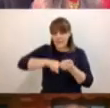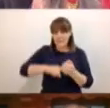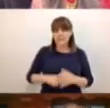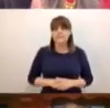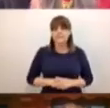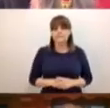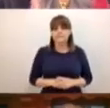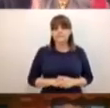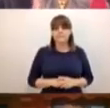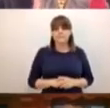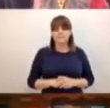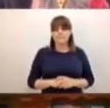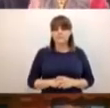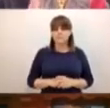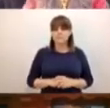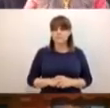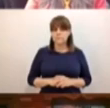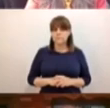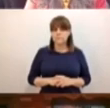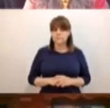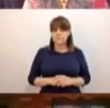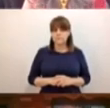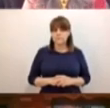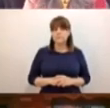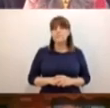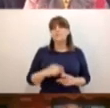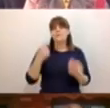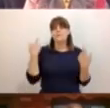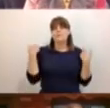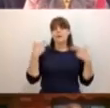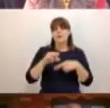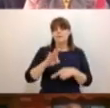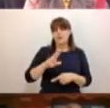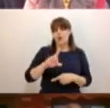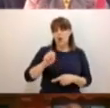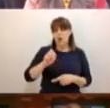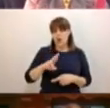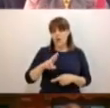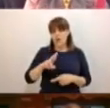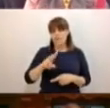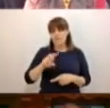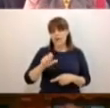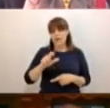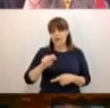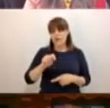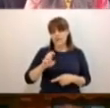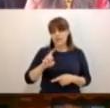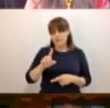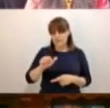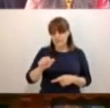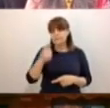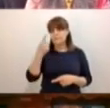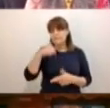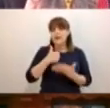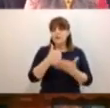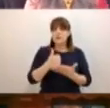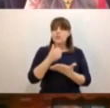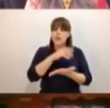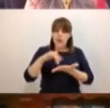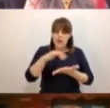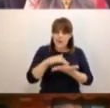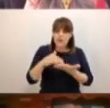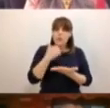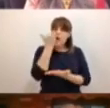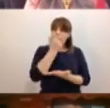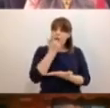se llama Flor Valdés, donde se comparte la lectura para los estudiantes de educación inicial.